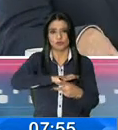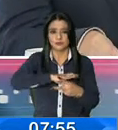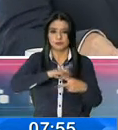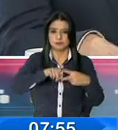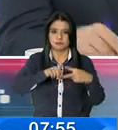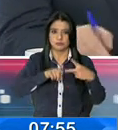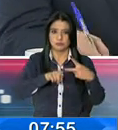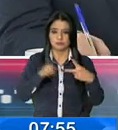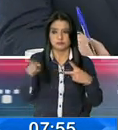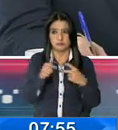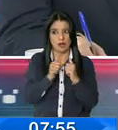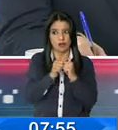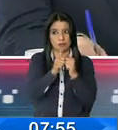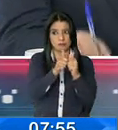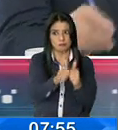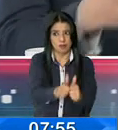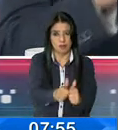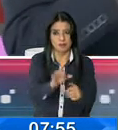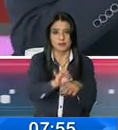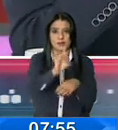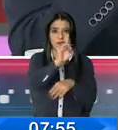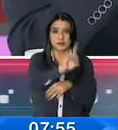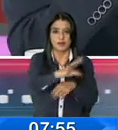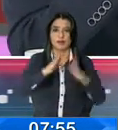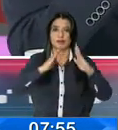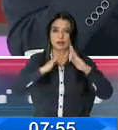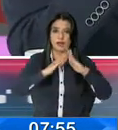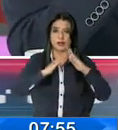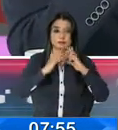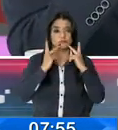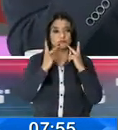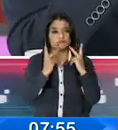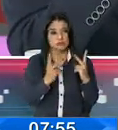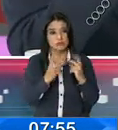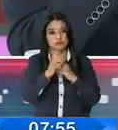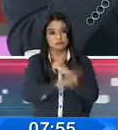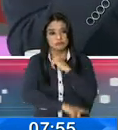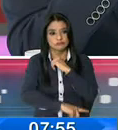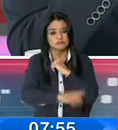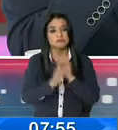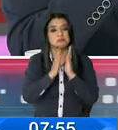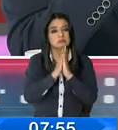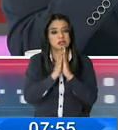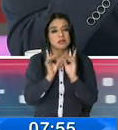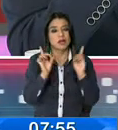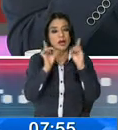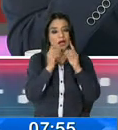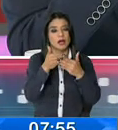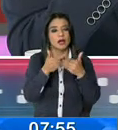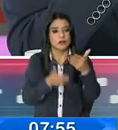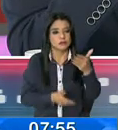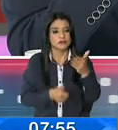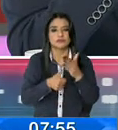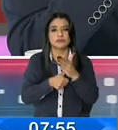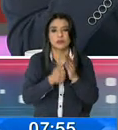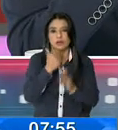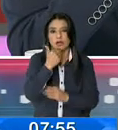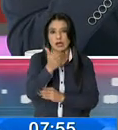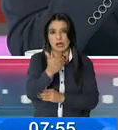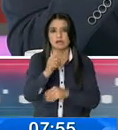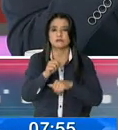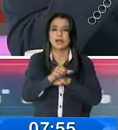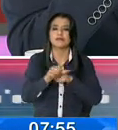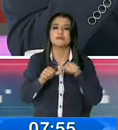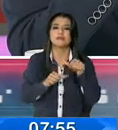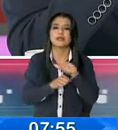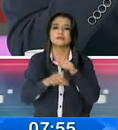acompañarle a la casa del sujeto y ver cómo se le sanciona, pedirle los datos. a ser un acto administrativo